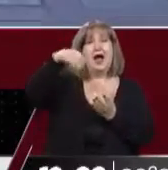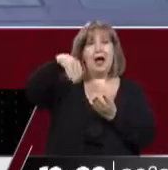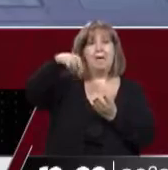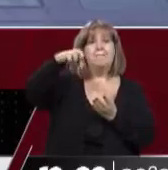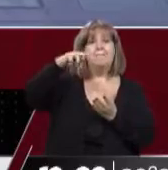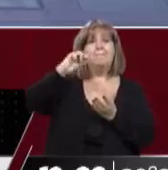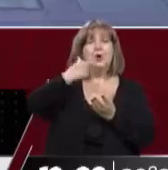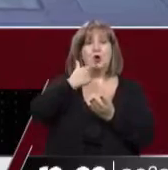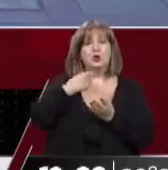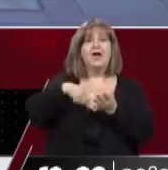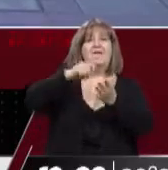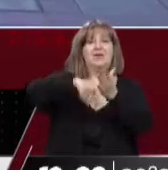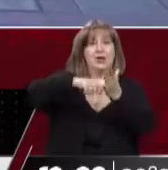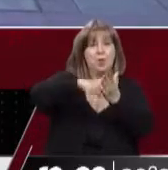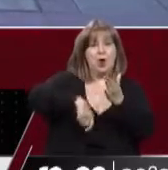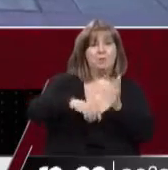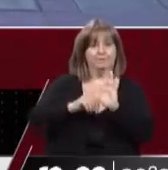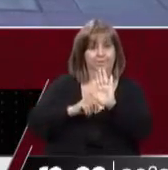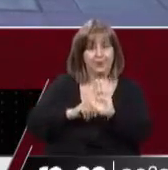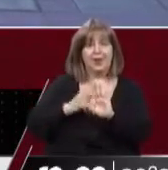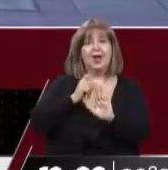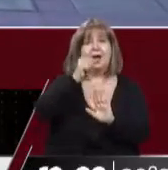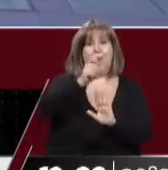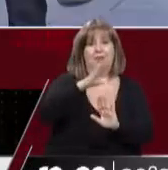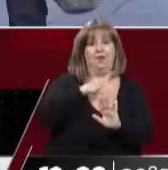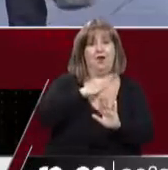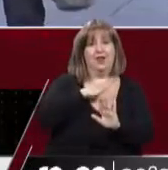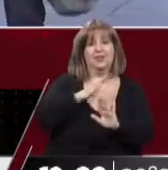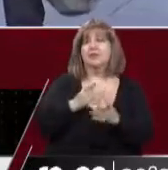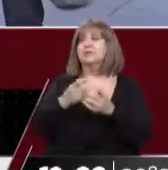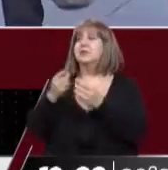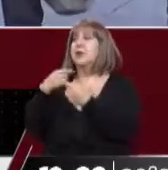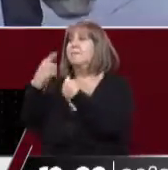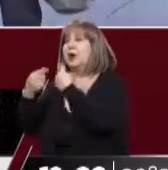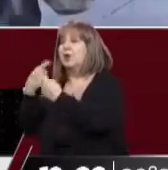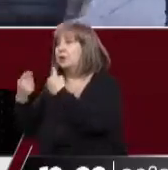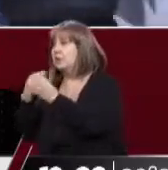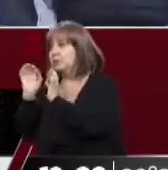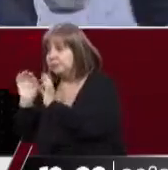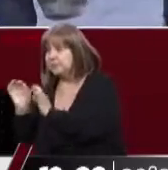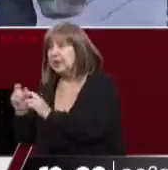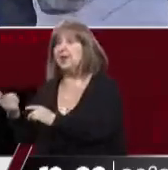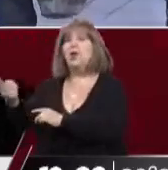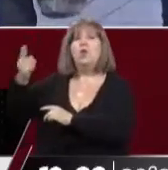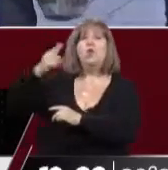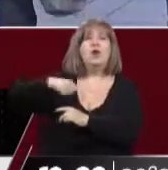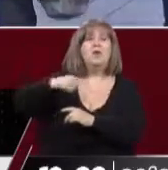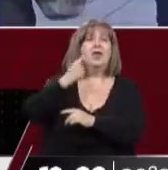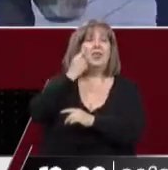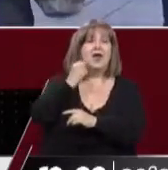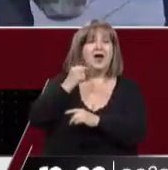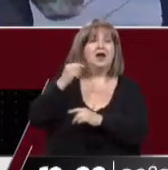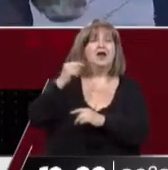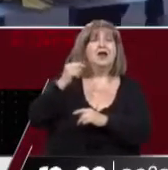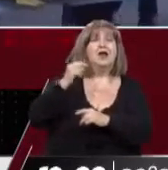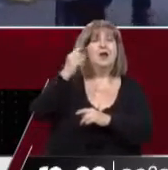dentro de su sector y traernos la respuesta del gremio el día 9 de noviembre en la mañana. Así que